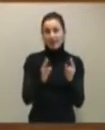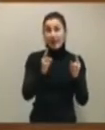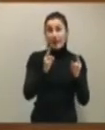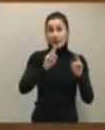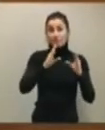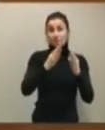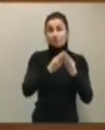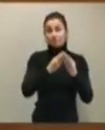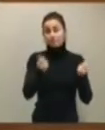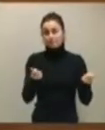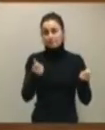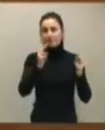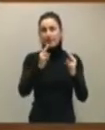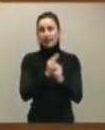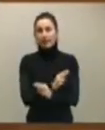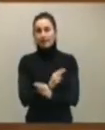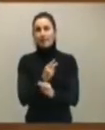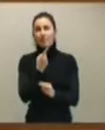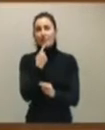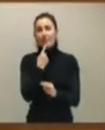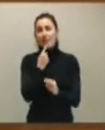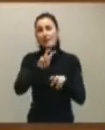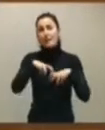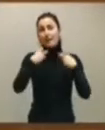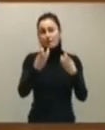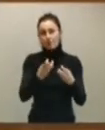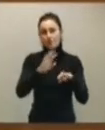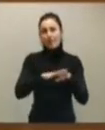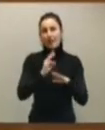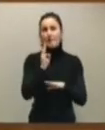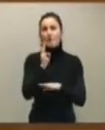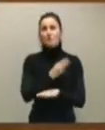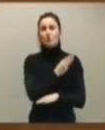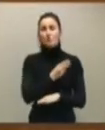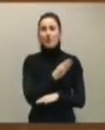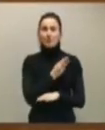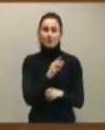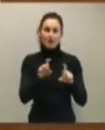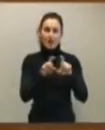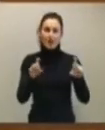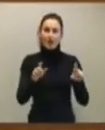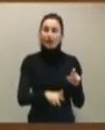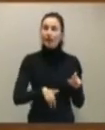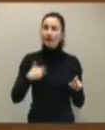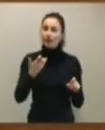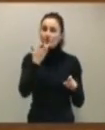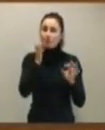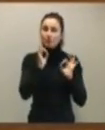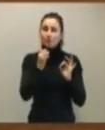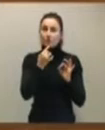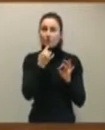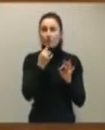de la institución de la Procuraduría General. Ya lo hubo. O sea, que si de lo que se trataba era de fijar, de